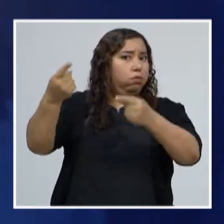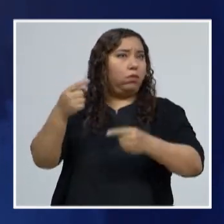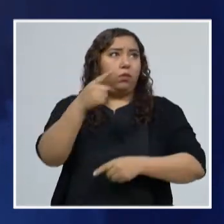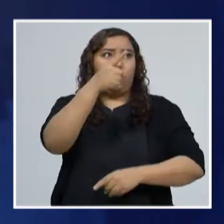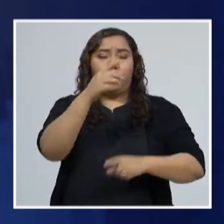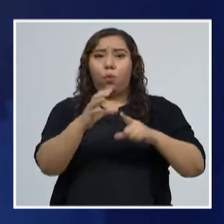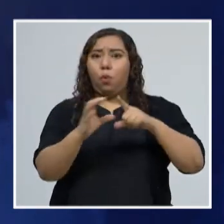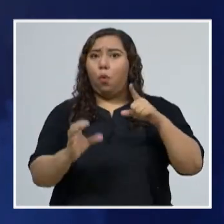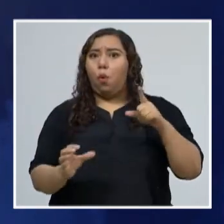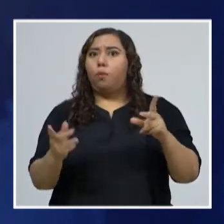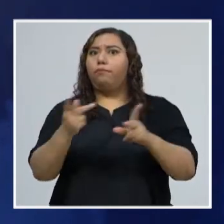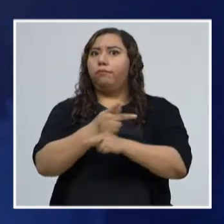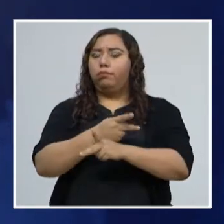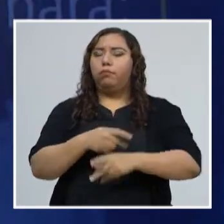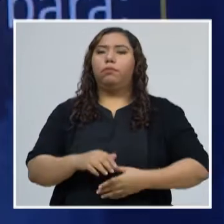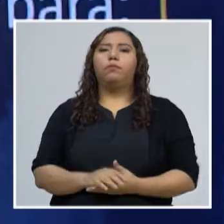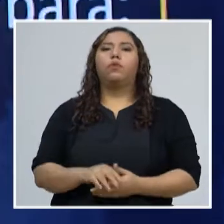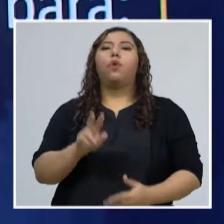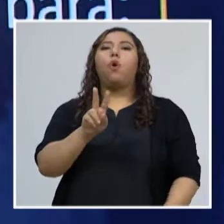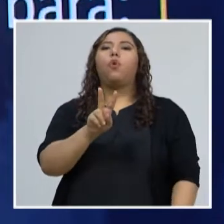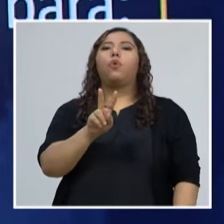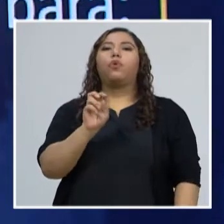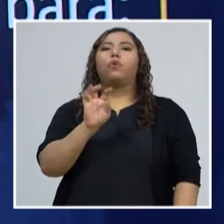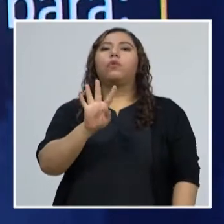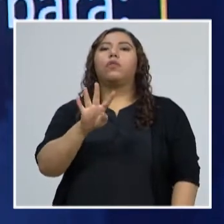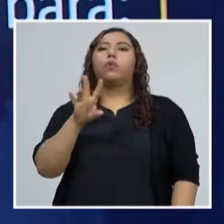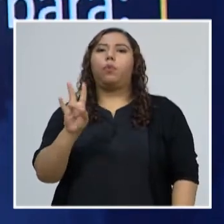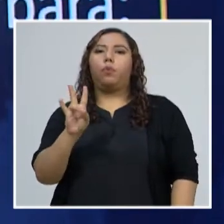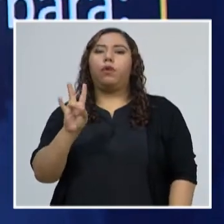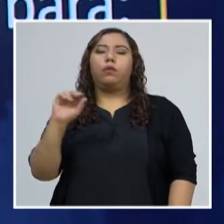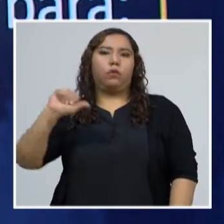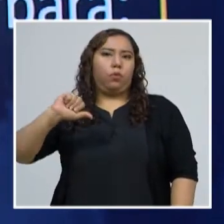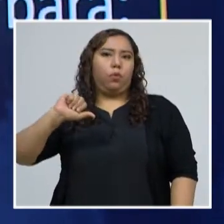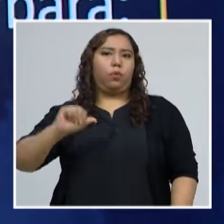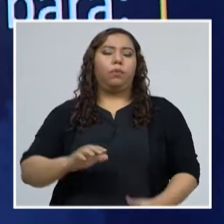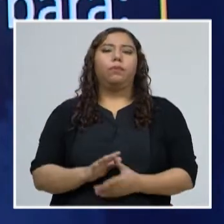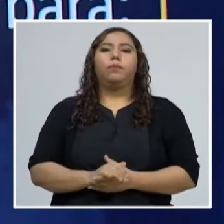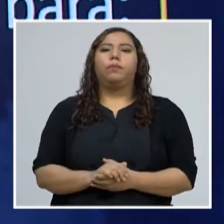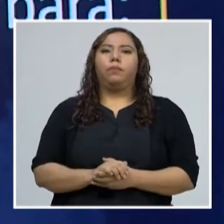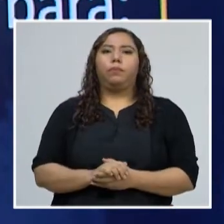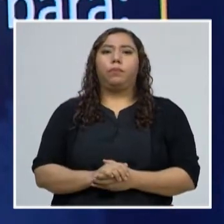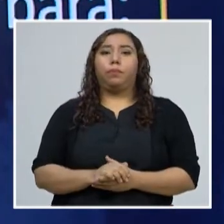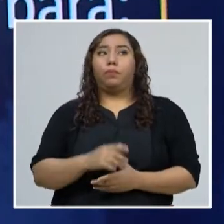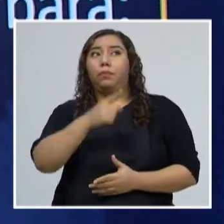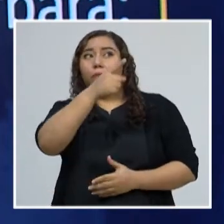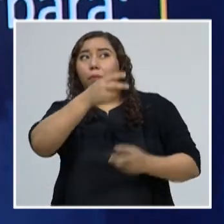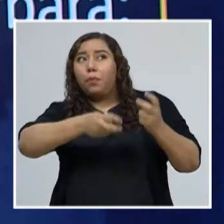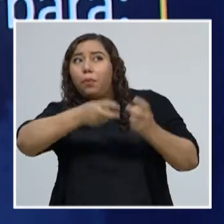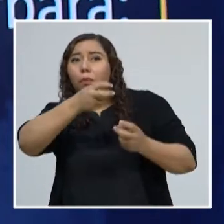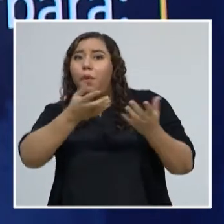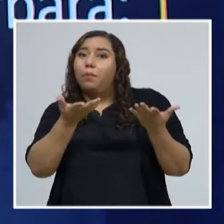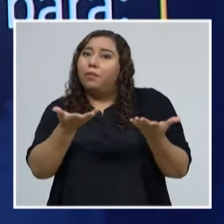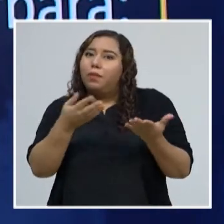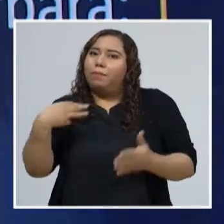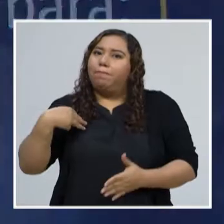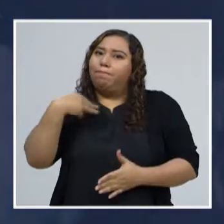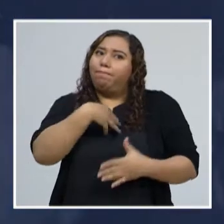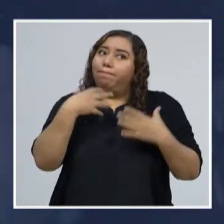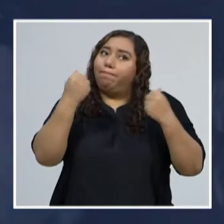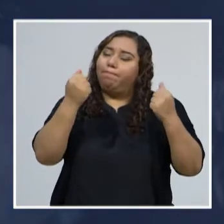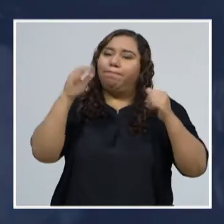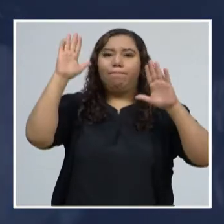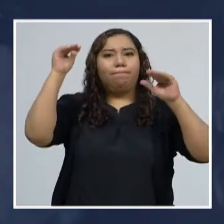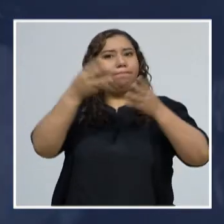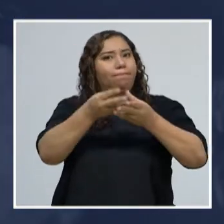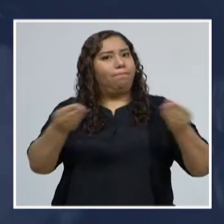epidemia. 247 casos para este día. Esperemos que se resuelva esa situación en la Secretaría de Salud. Y fallecimientos